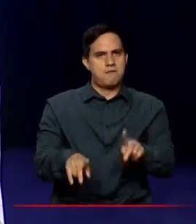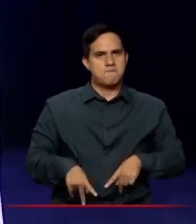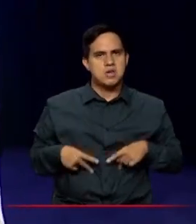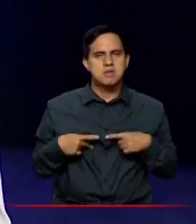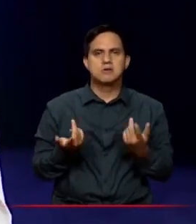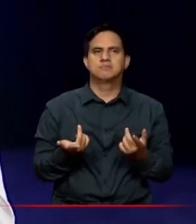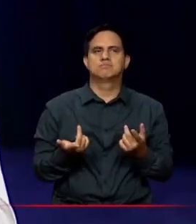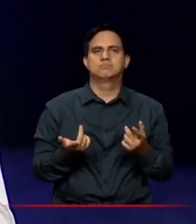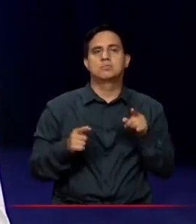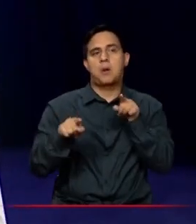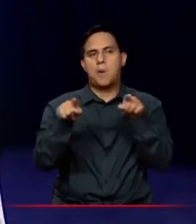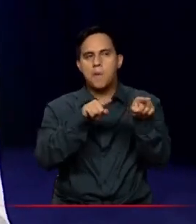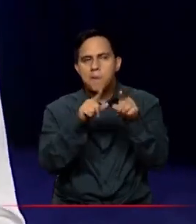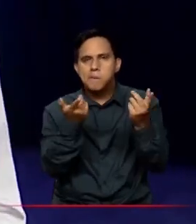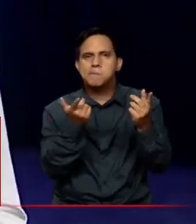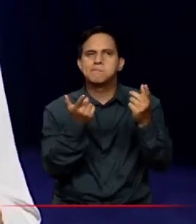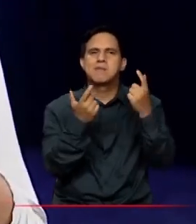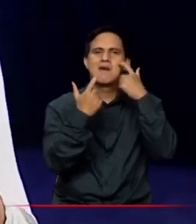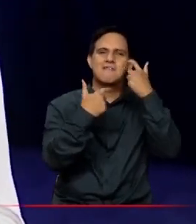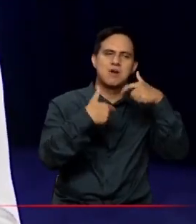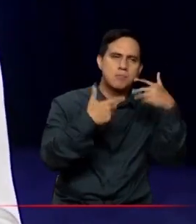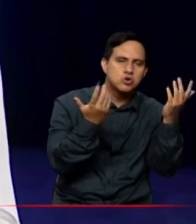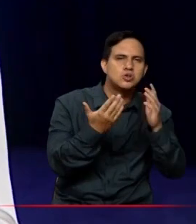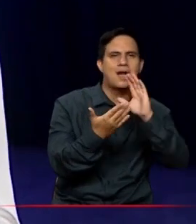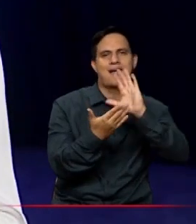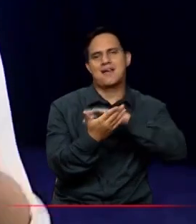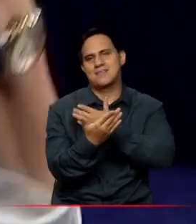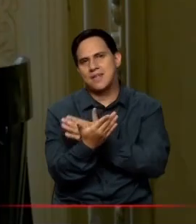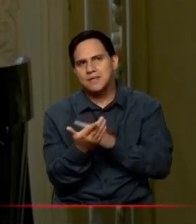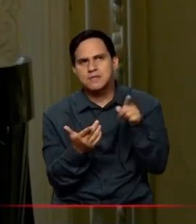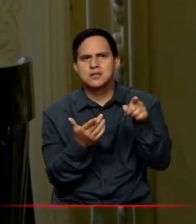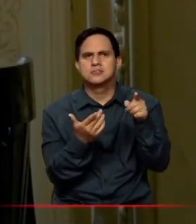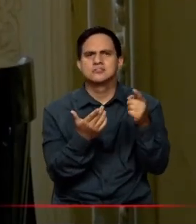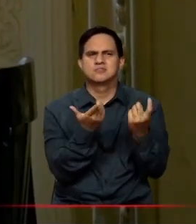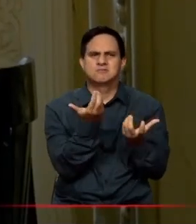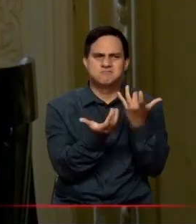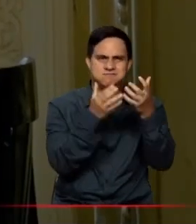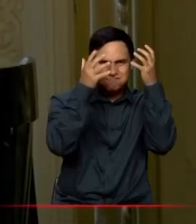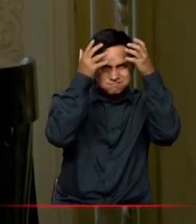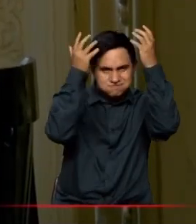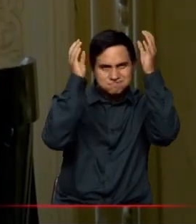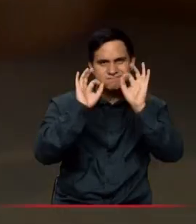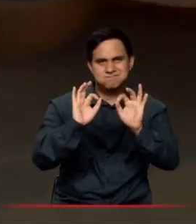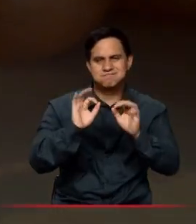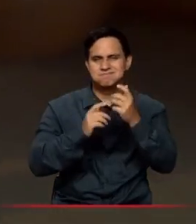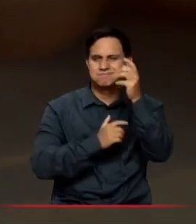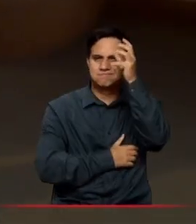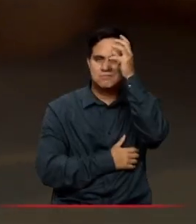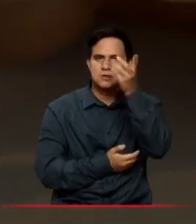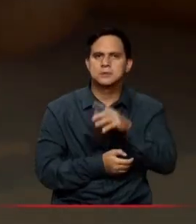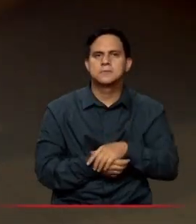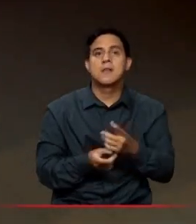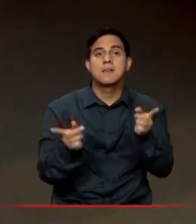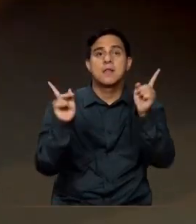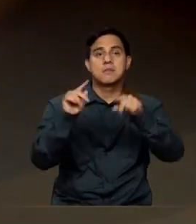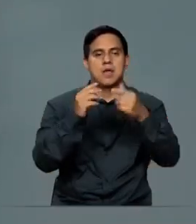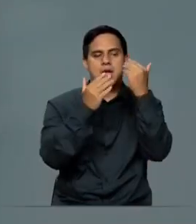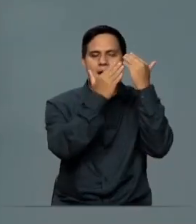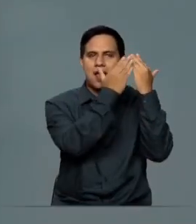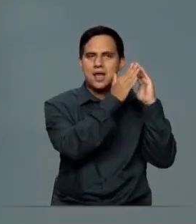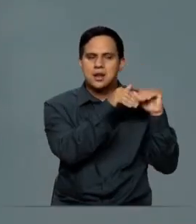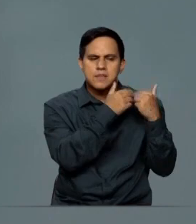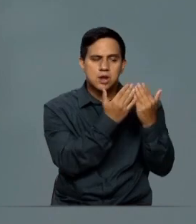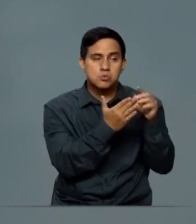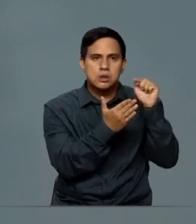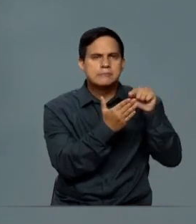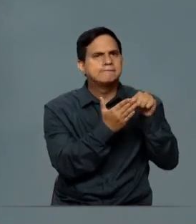artistas, cocineras tradicionales, cantantes y cómo la literatura ha permeado también sus oficios, porque esas